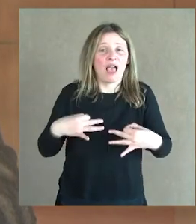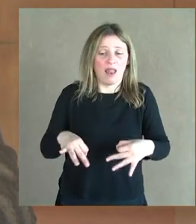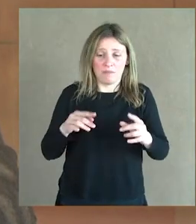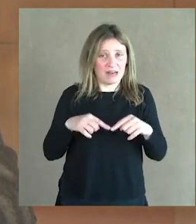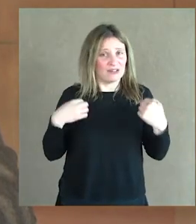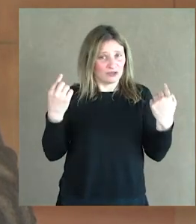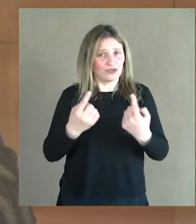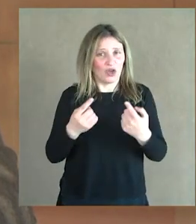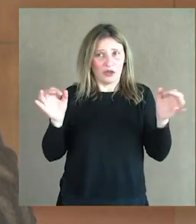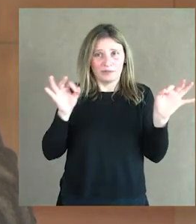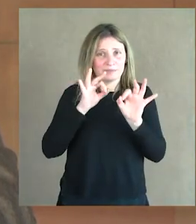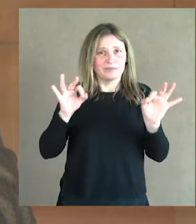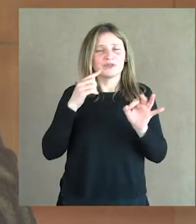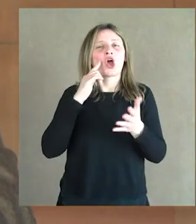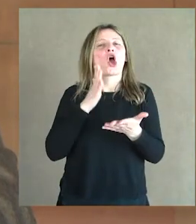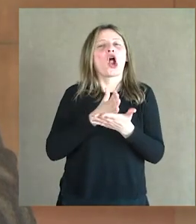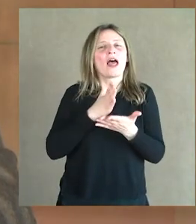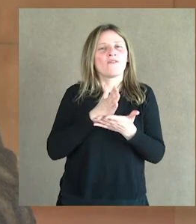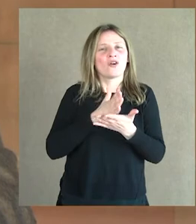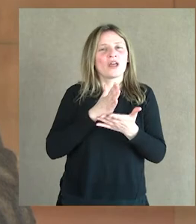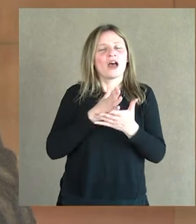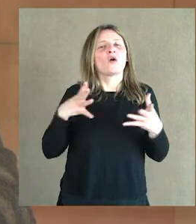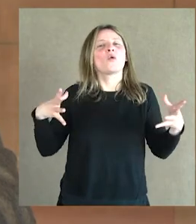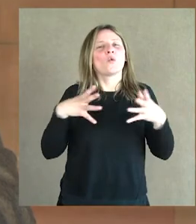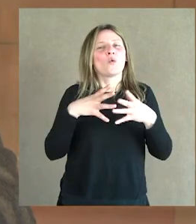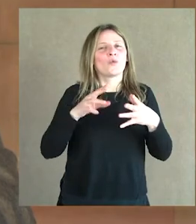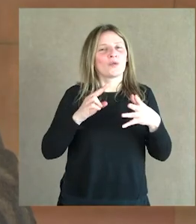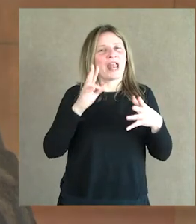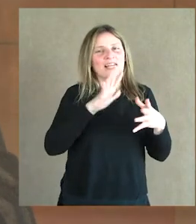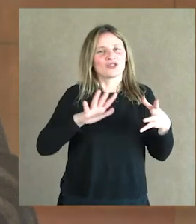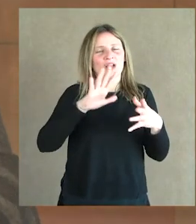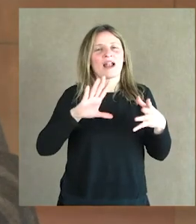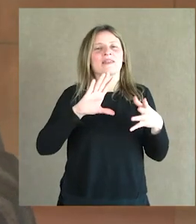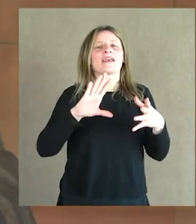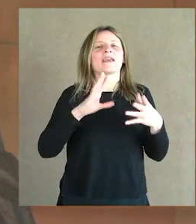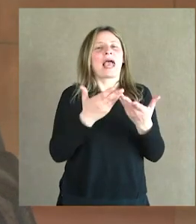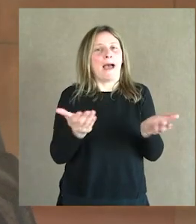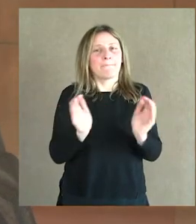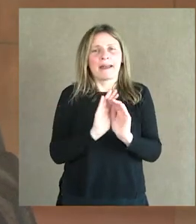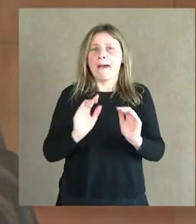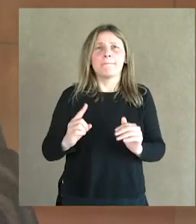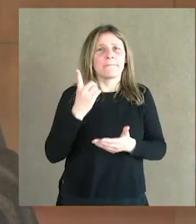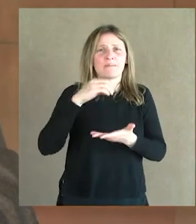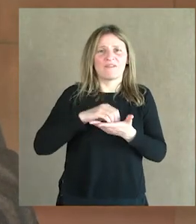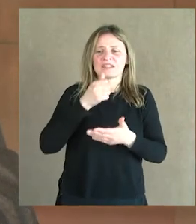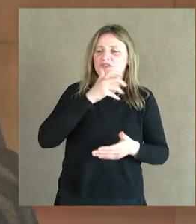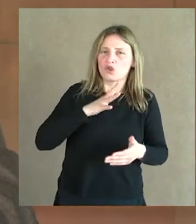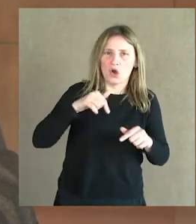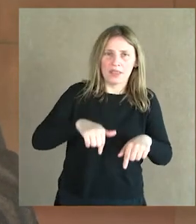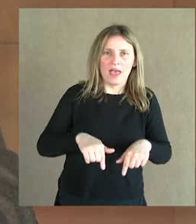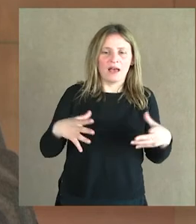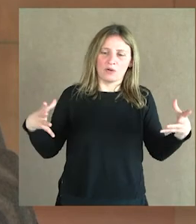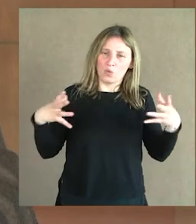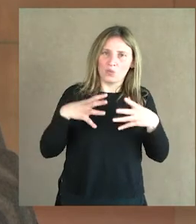es una colaboración con el Conjunto Nacional de Música de Cámara, una de las primeras veces en la historia que ambos